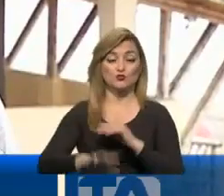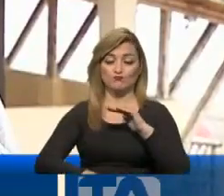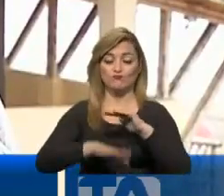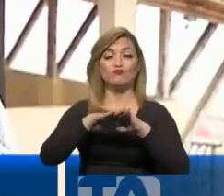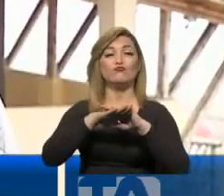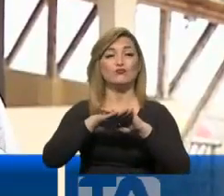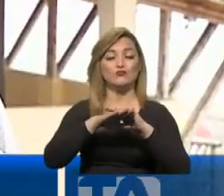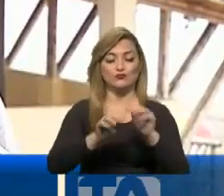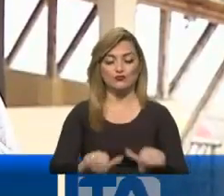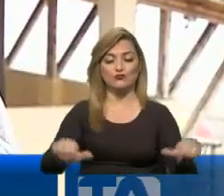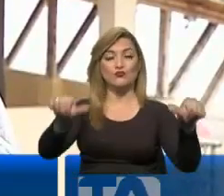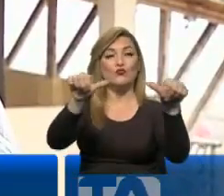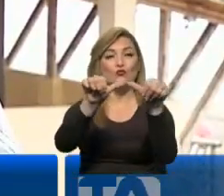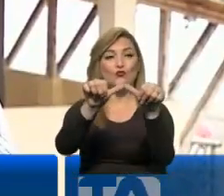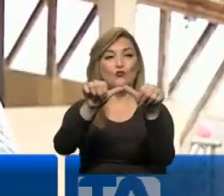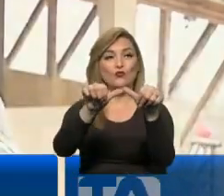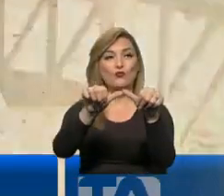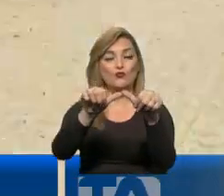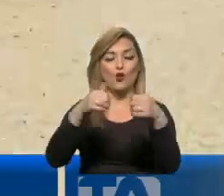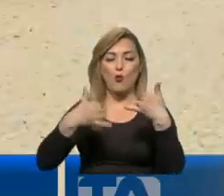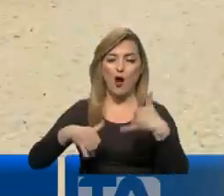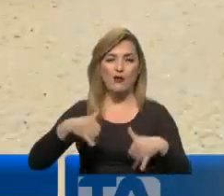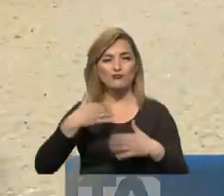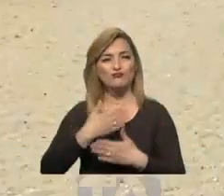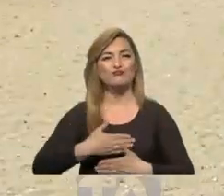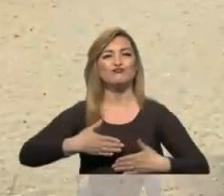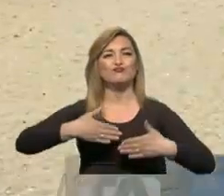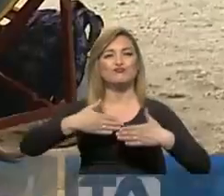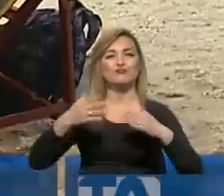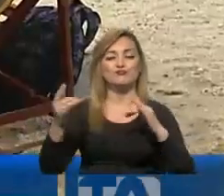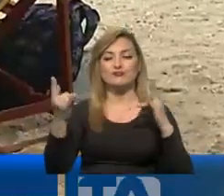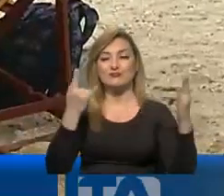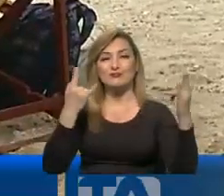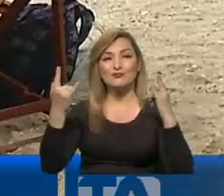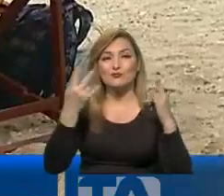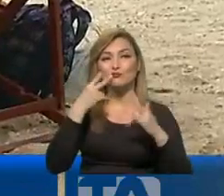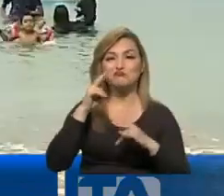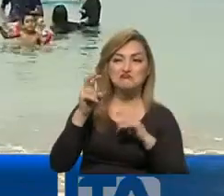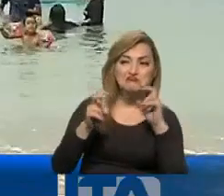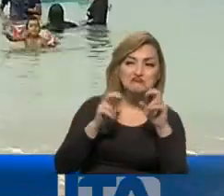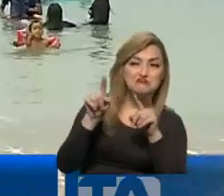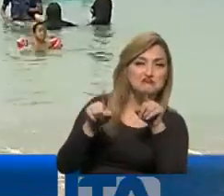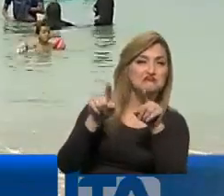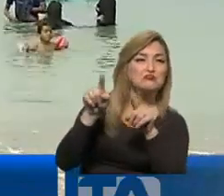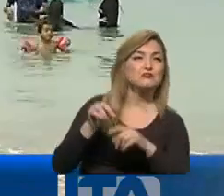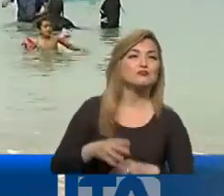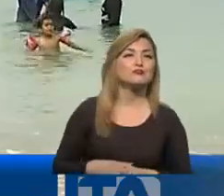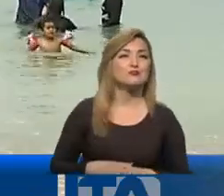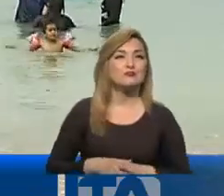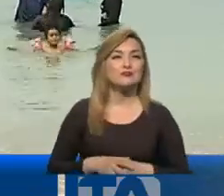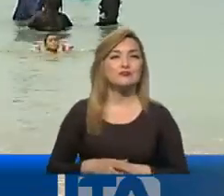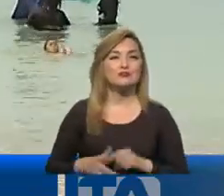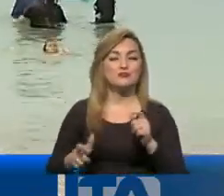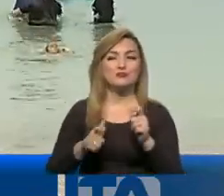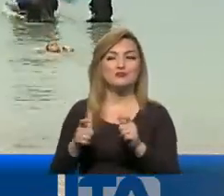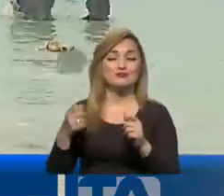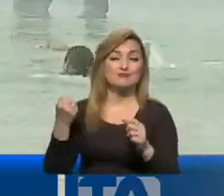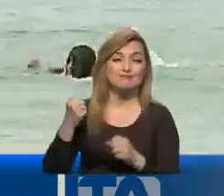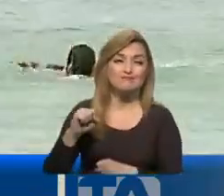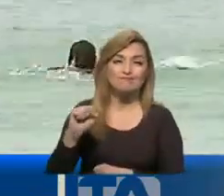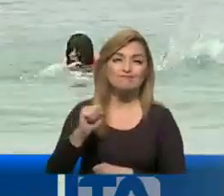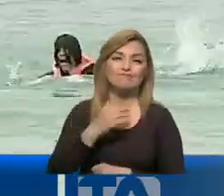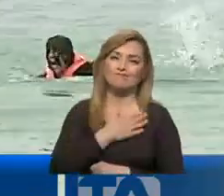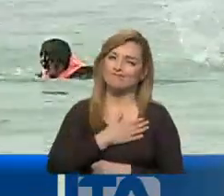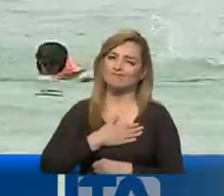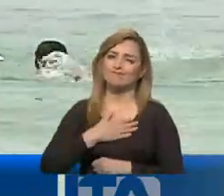aforo, tanto en el área del entretenimiento. En Salinas también se observan ya varios turistas. Ellos hacen un llamado a quienes aún están por viajar